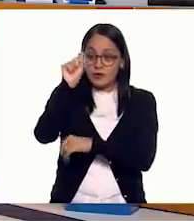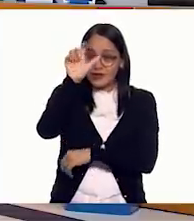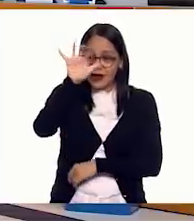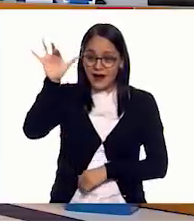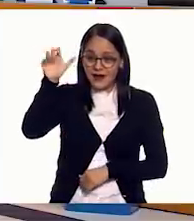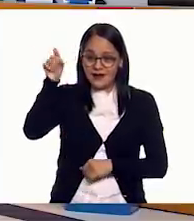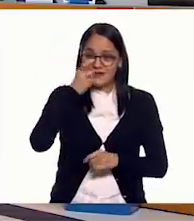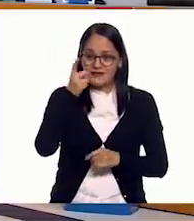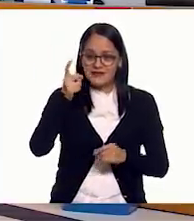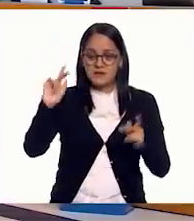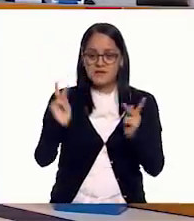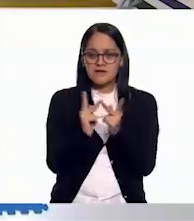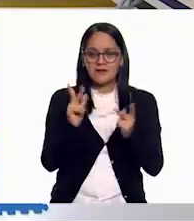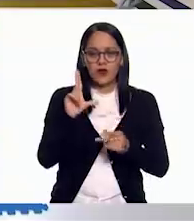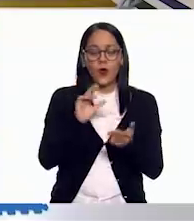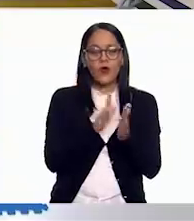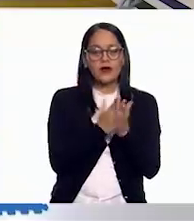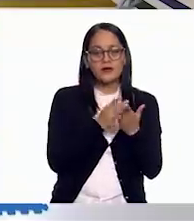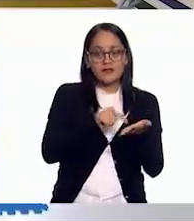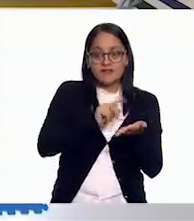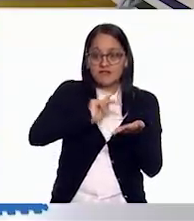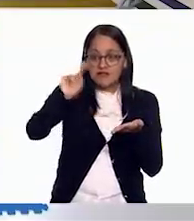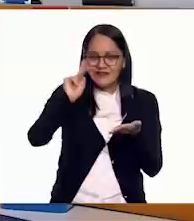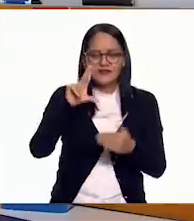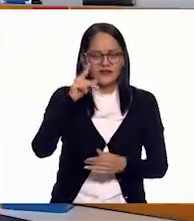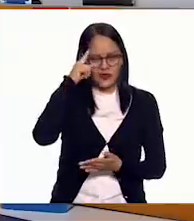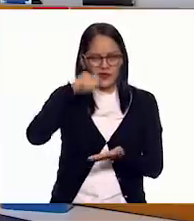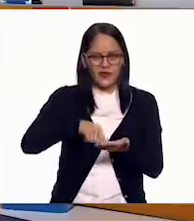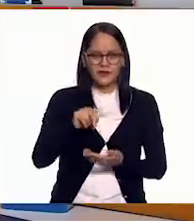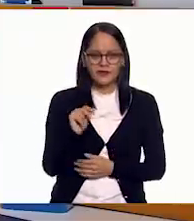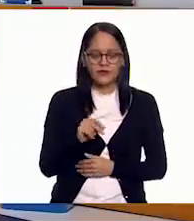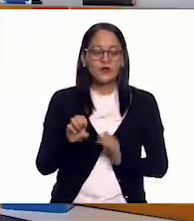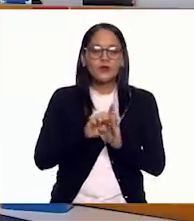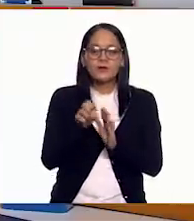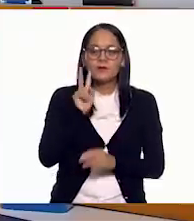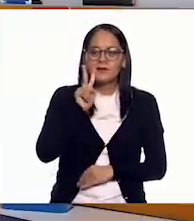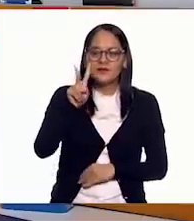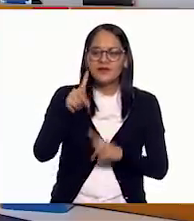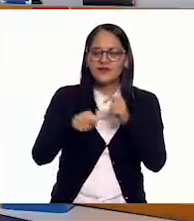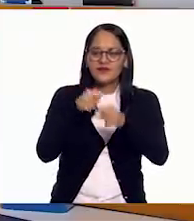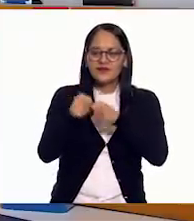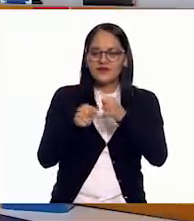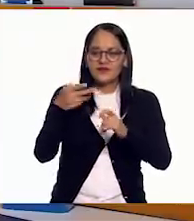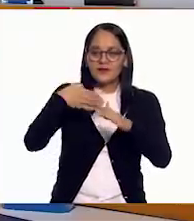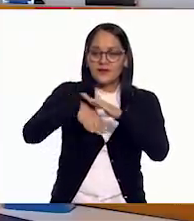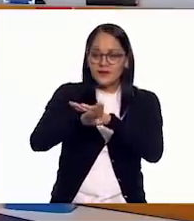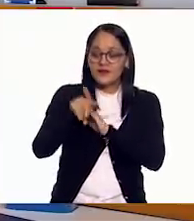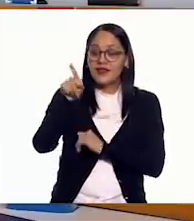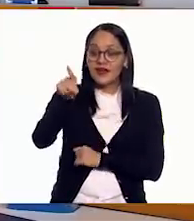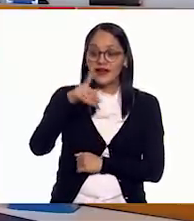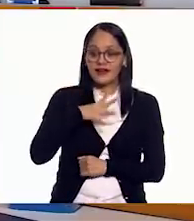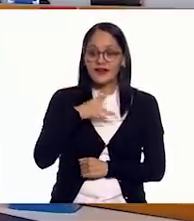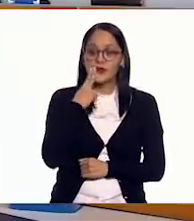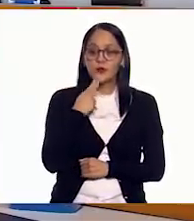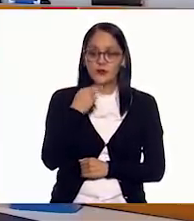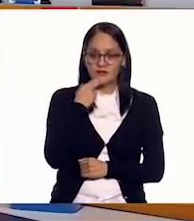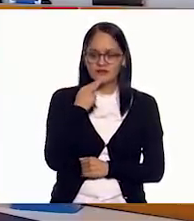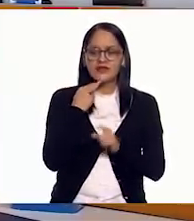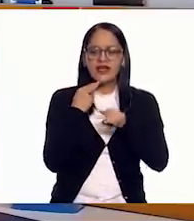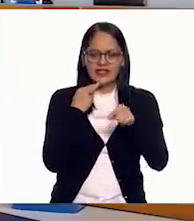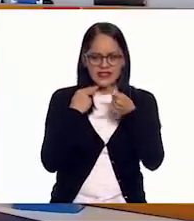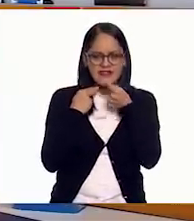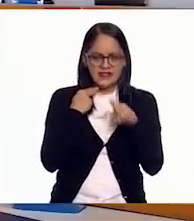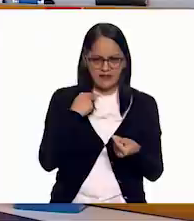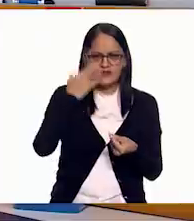O en mi libro, exacto. Por ejemplo, si van a la tienda y ellos ven su dulce favorito, ellos saben cómo se llama. Sí.